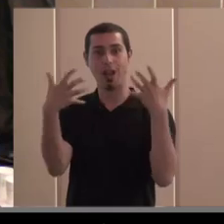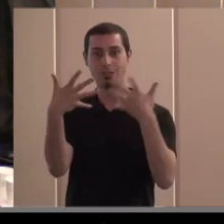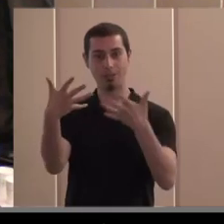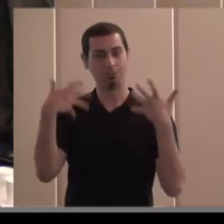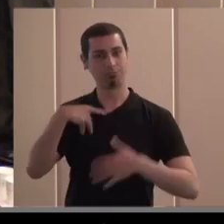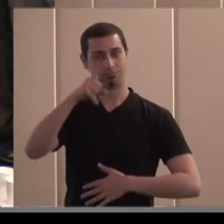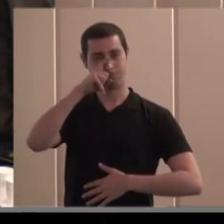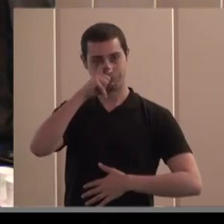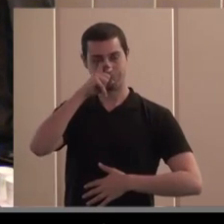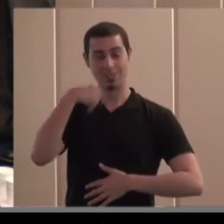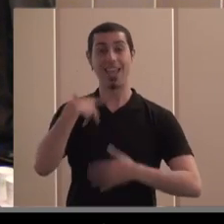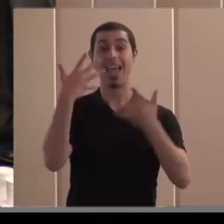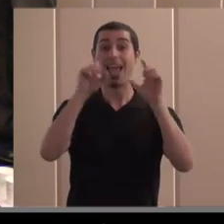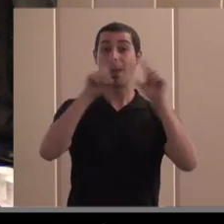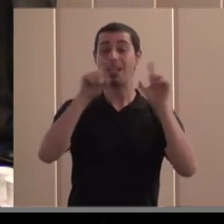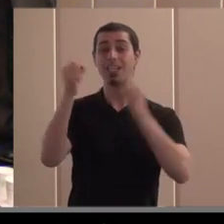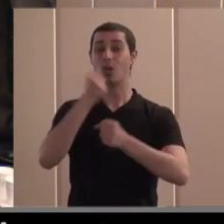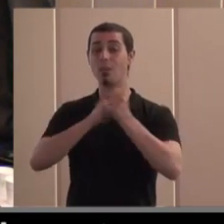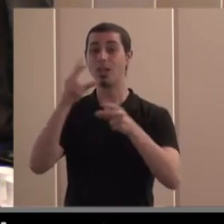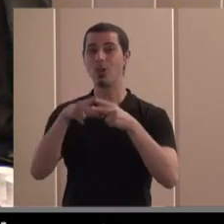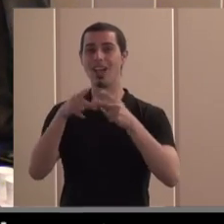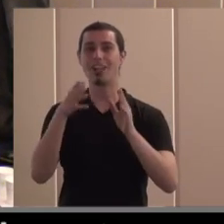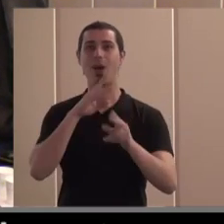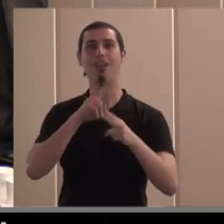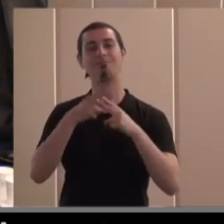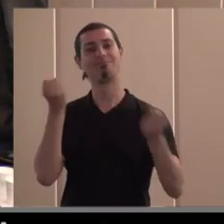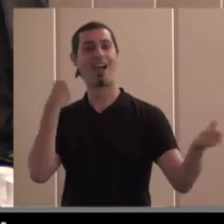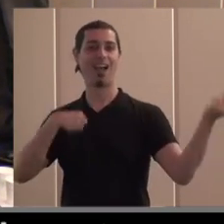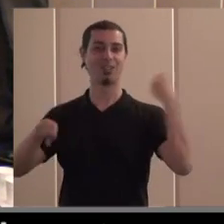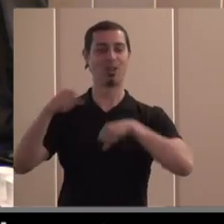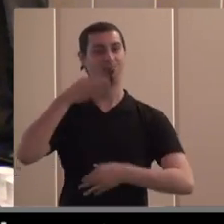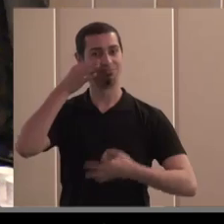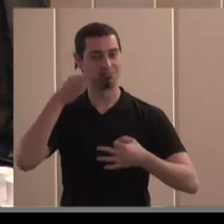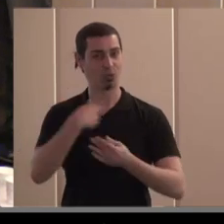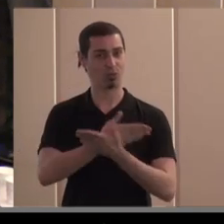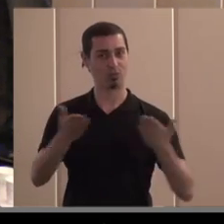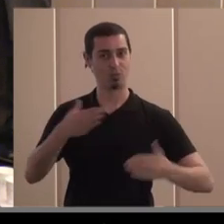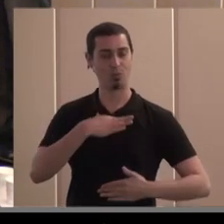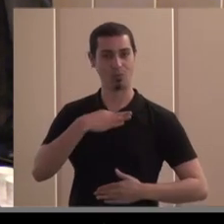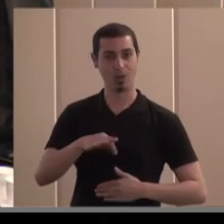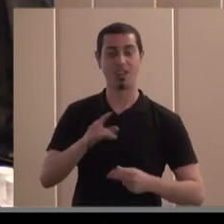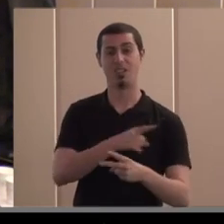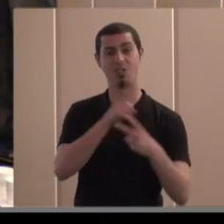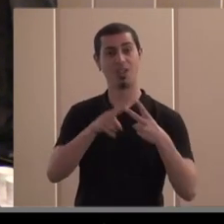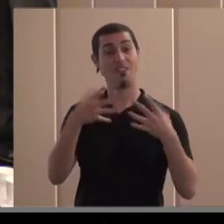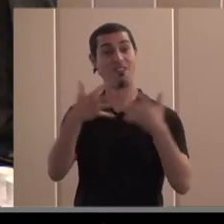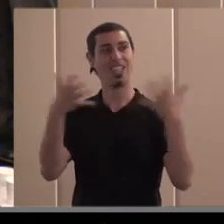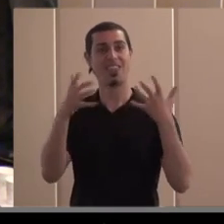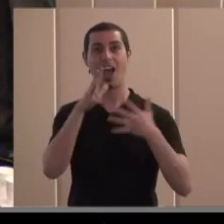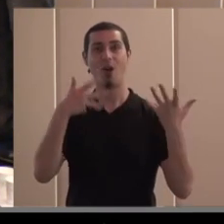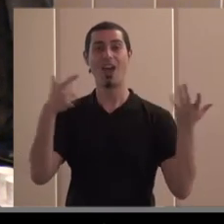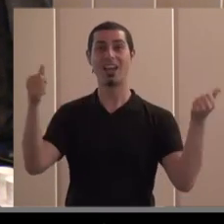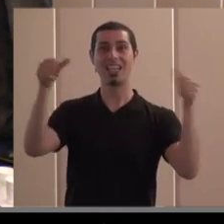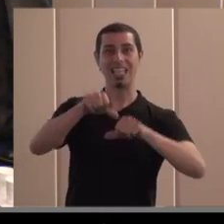una es las empresas de la economía social son actores creíbles en las que se puede confiar y otra ha dicho estamos en crisis de